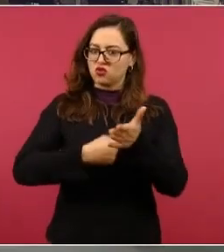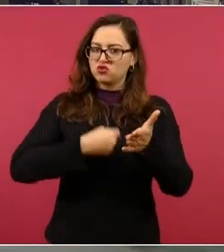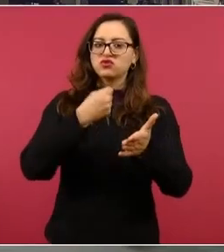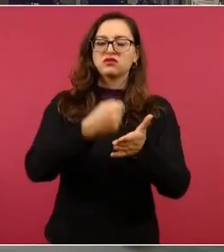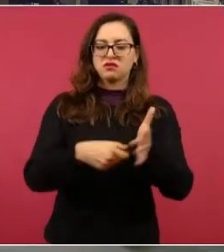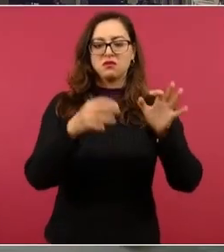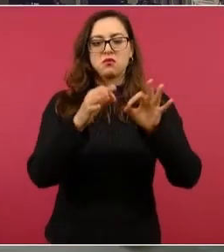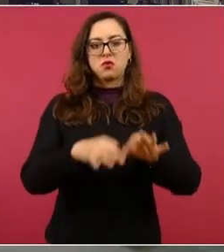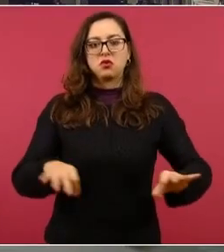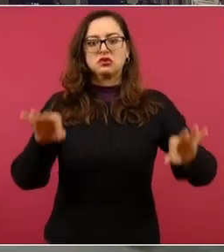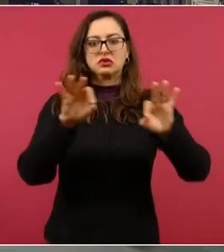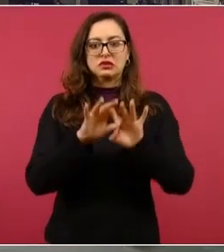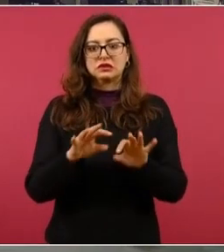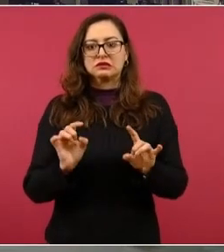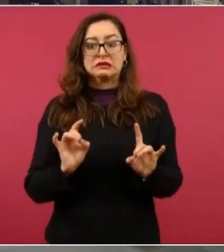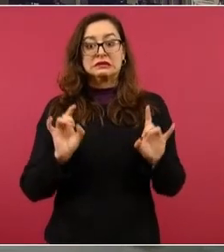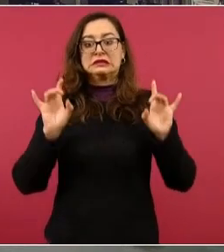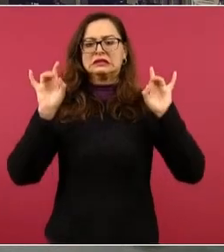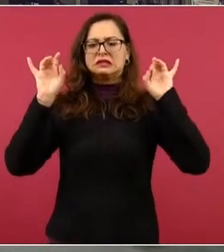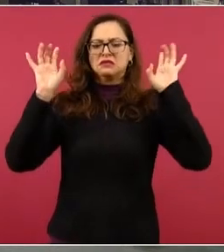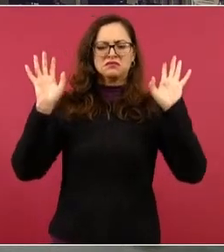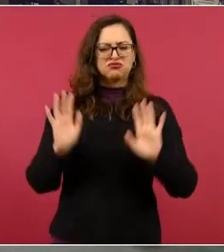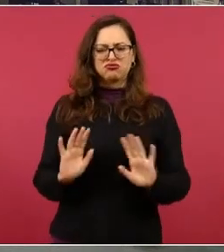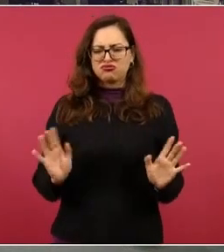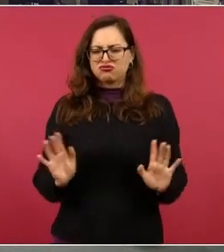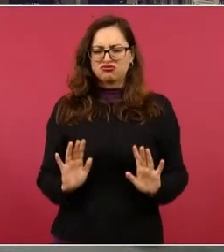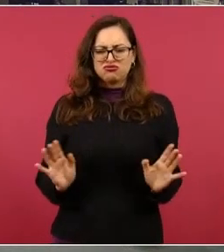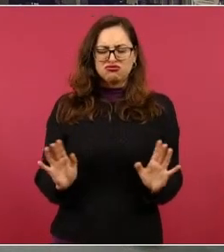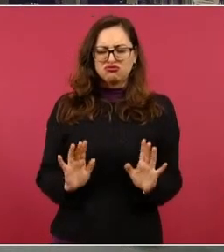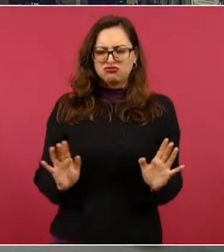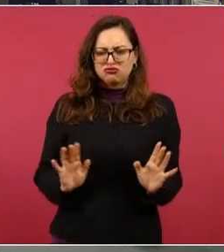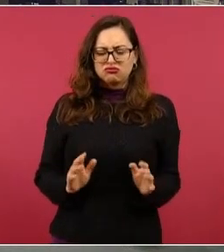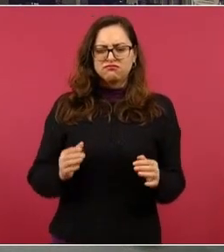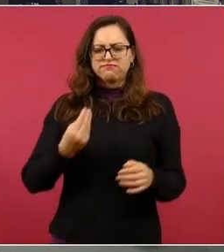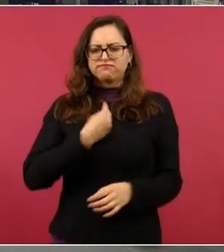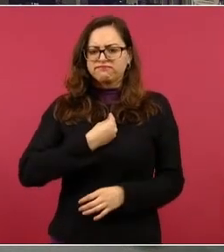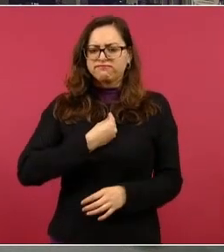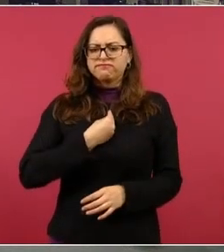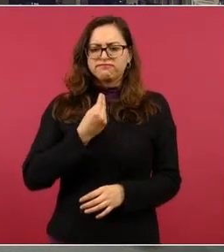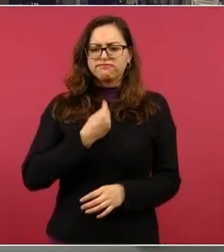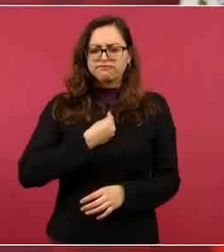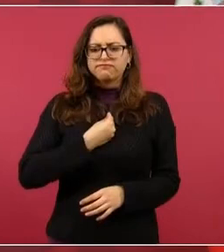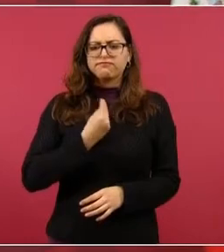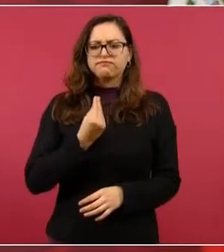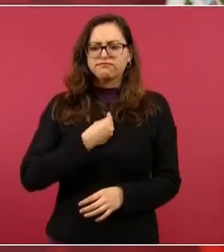y no